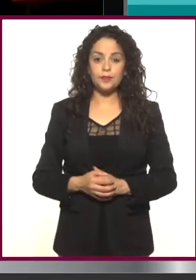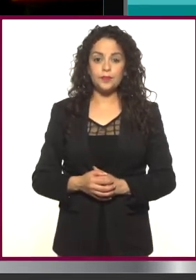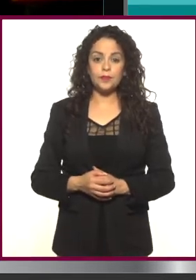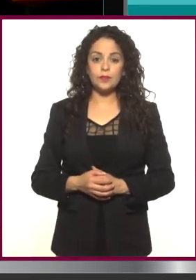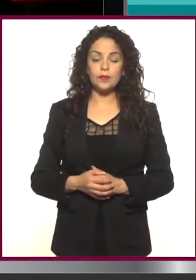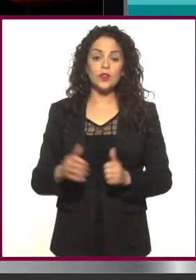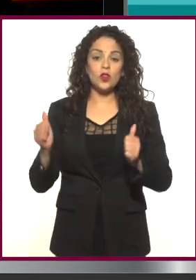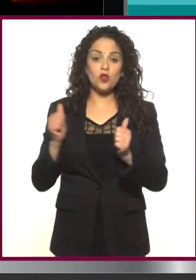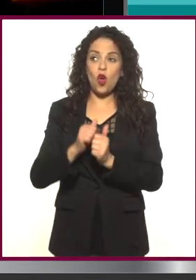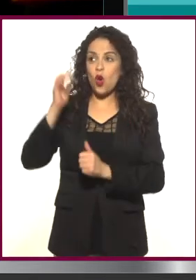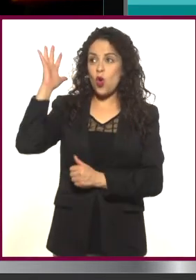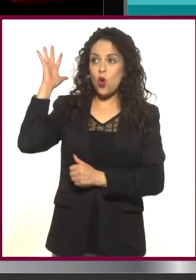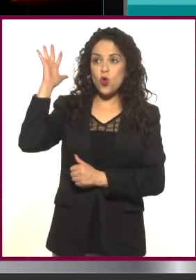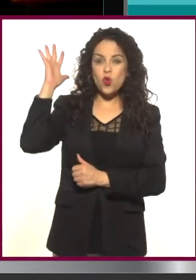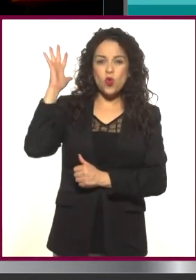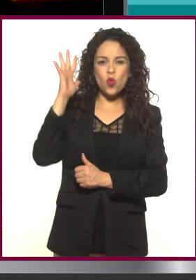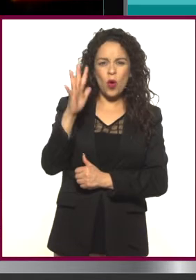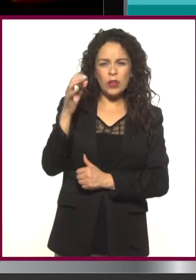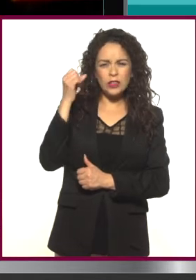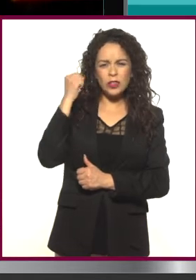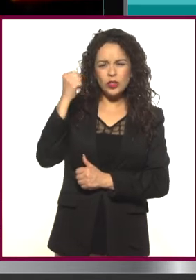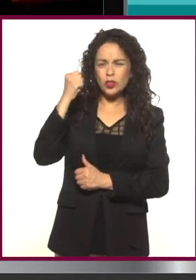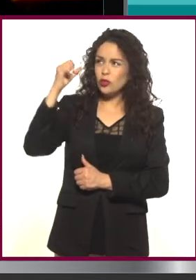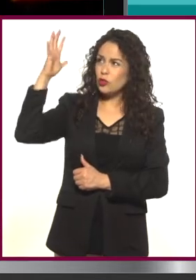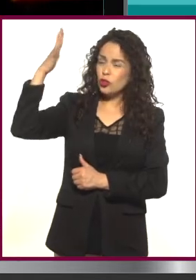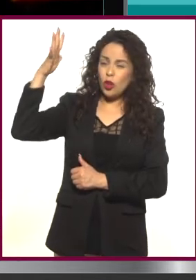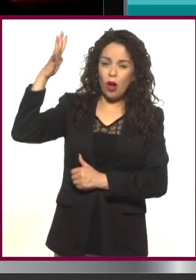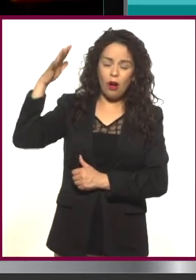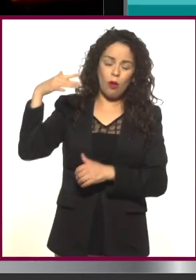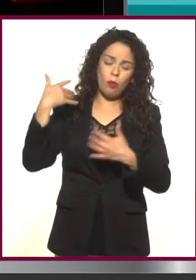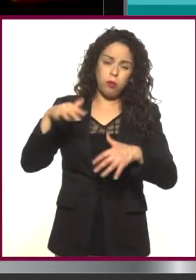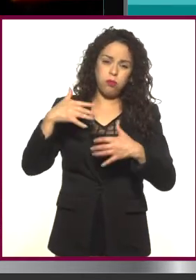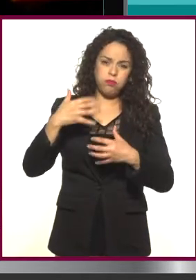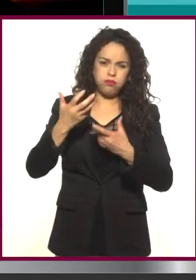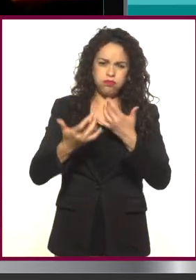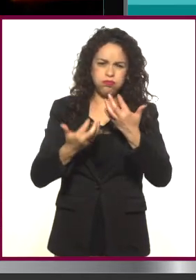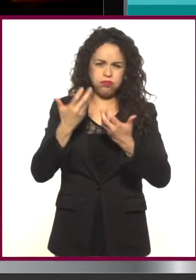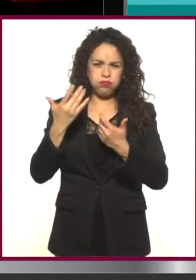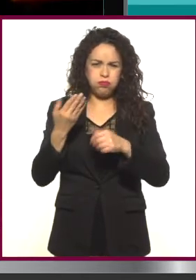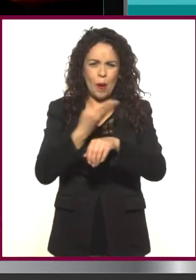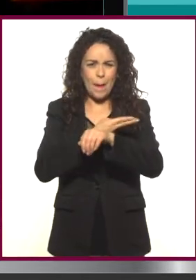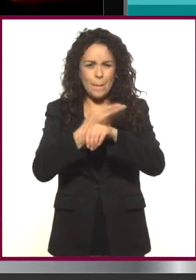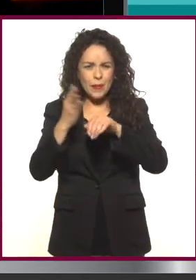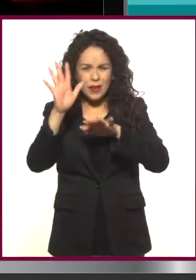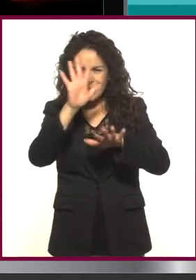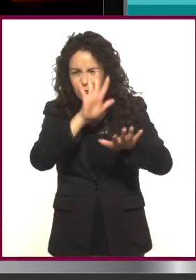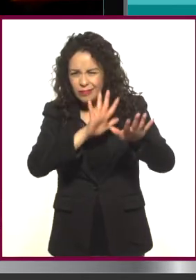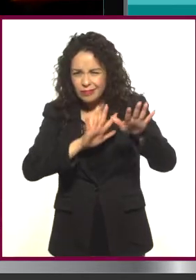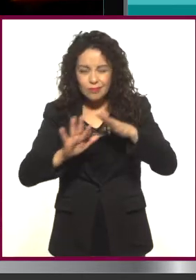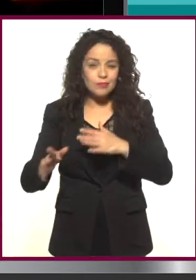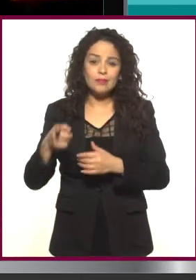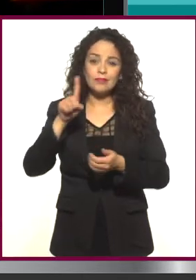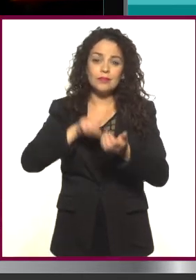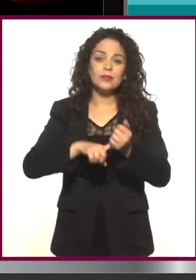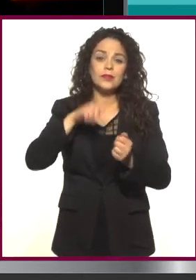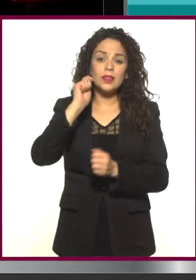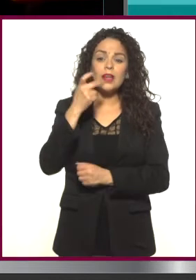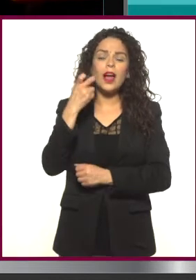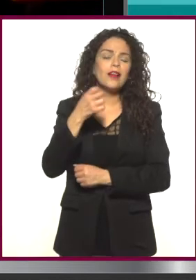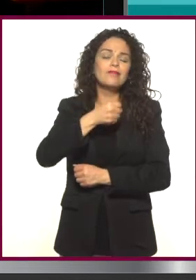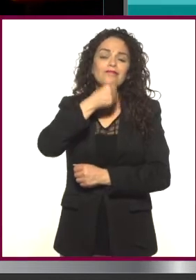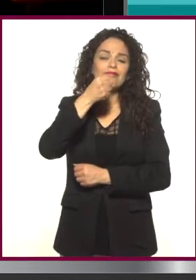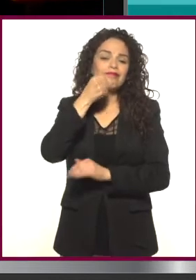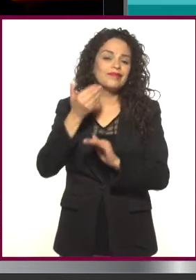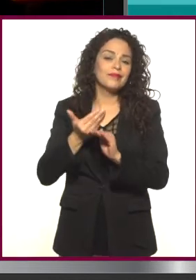una luz del sol muy fuerte, se quemaban, todos los blancos se quemaban. Era un formato viejo, ¿no? Pero que